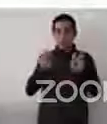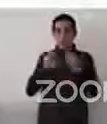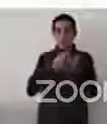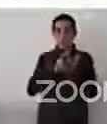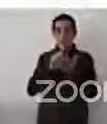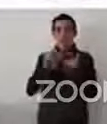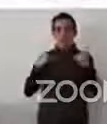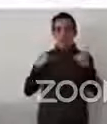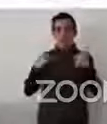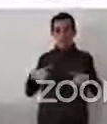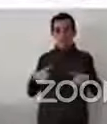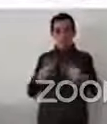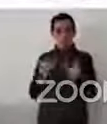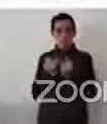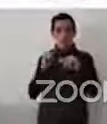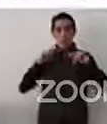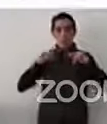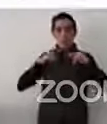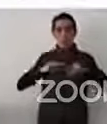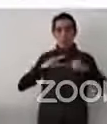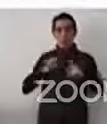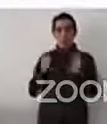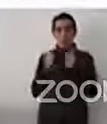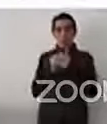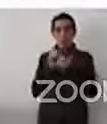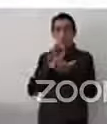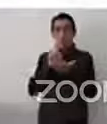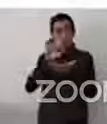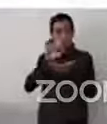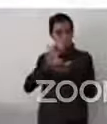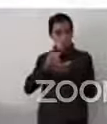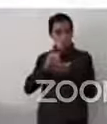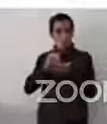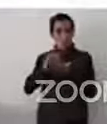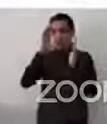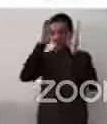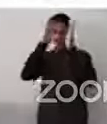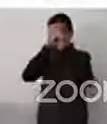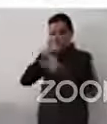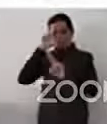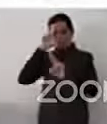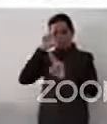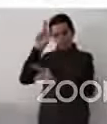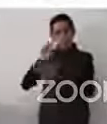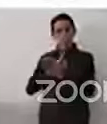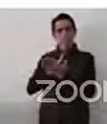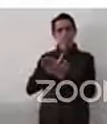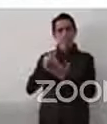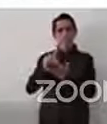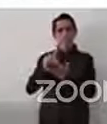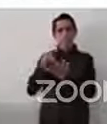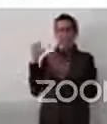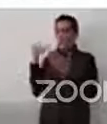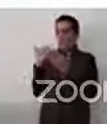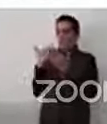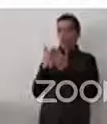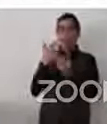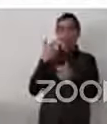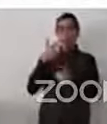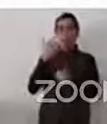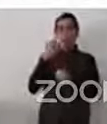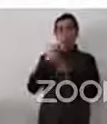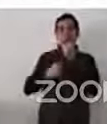que también es nuevo, no tienen ni 13 años, y un protocolo facultativo sobre la convención de las personas con